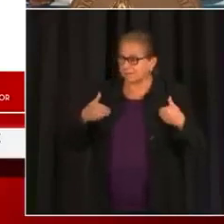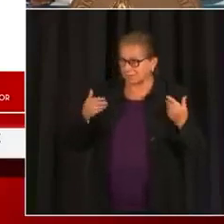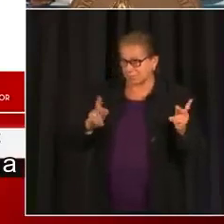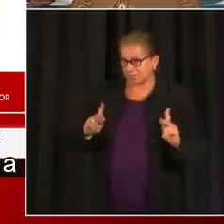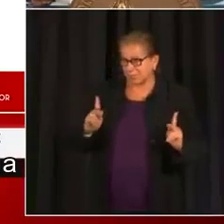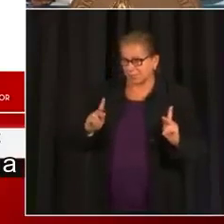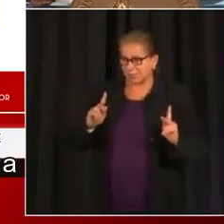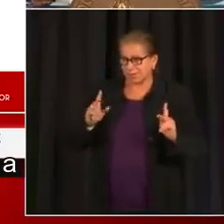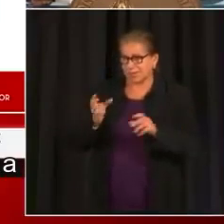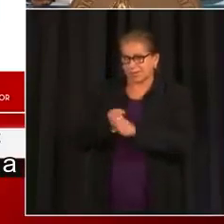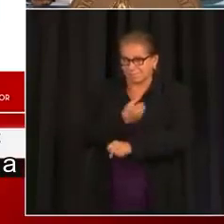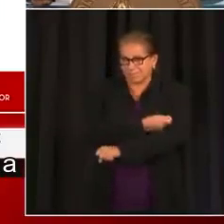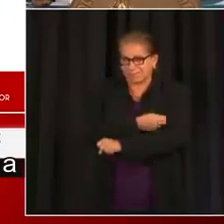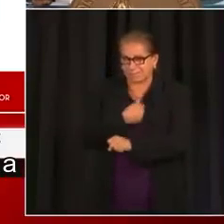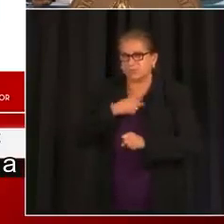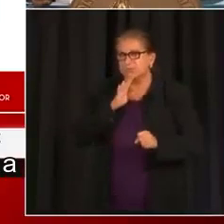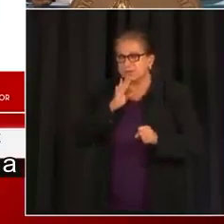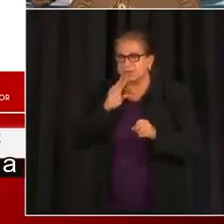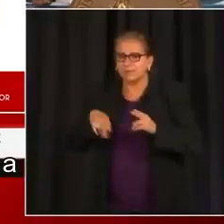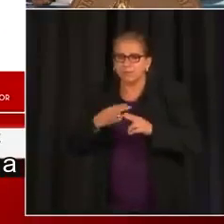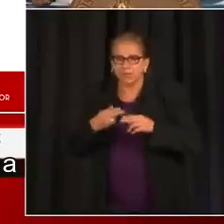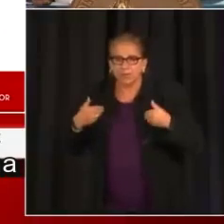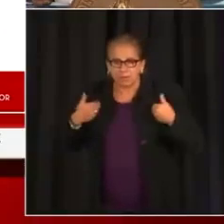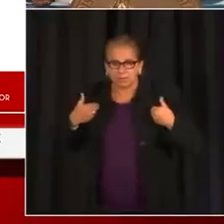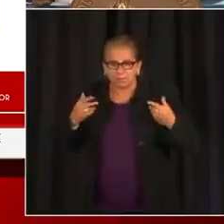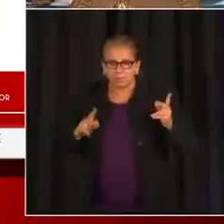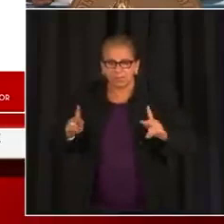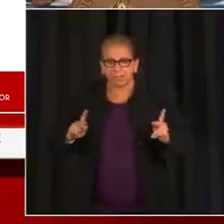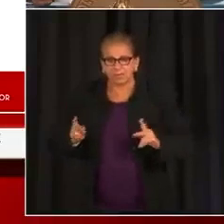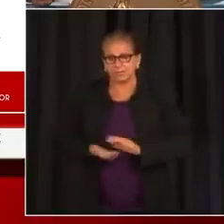para que se pongan la vacuna contra la COVID-19.